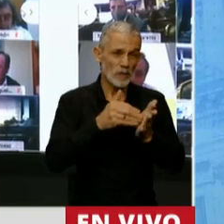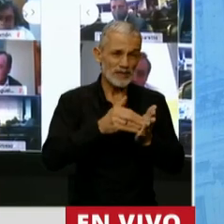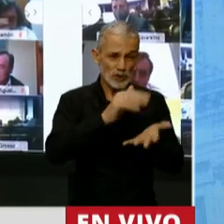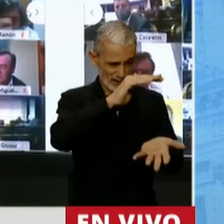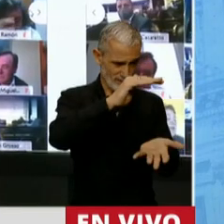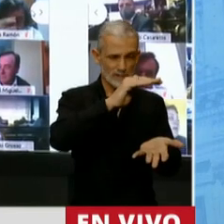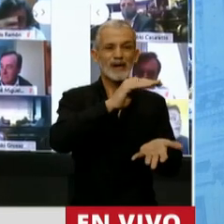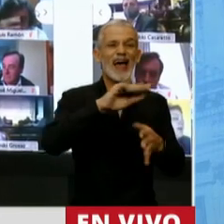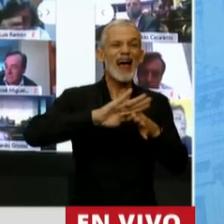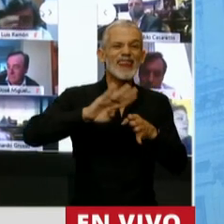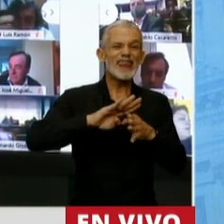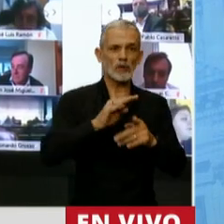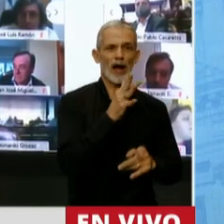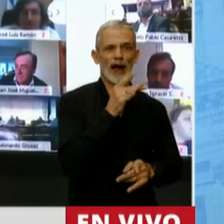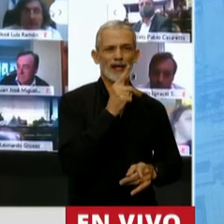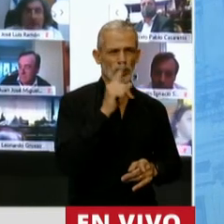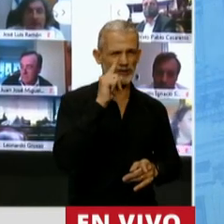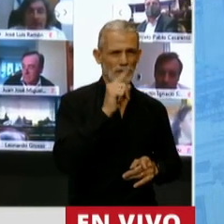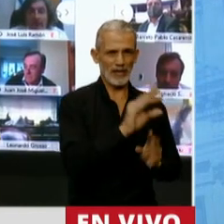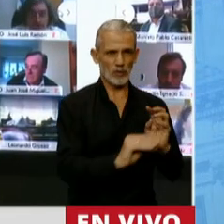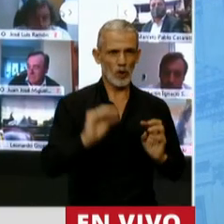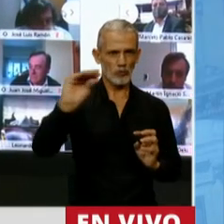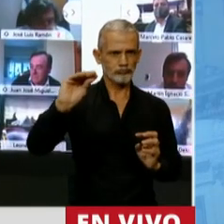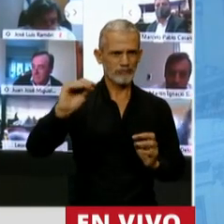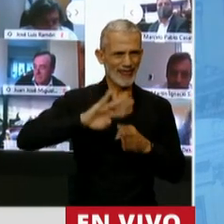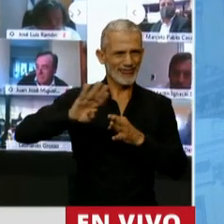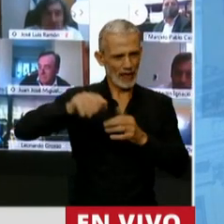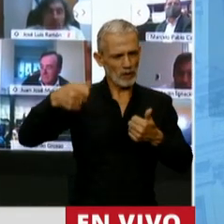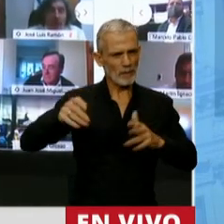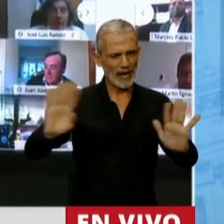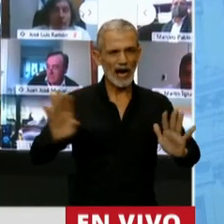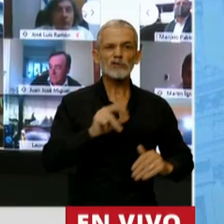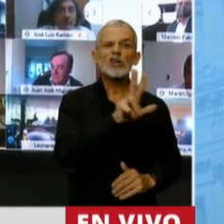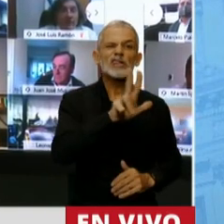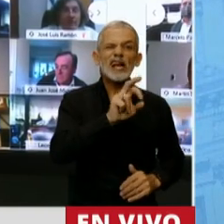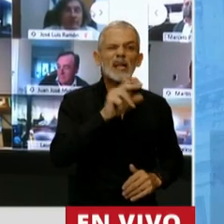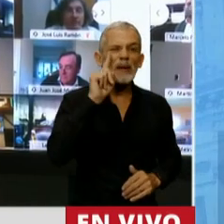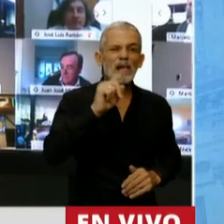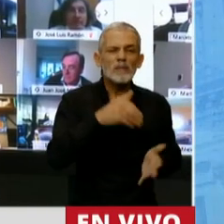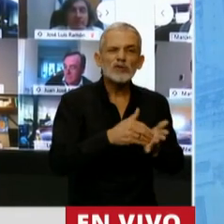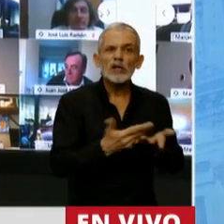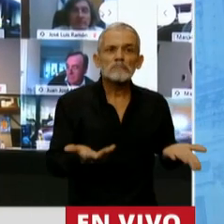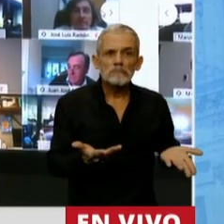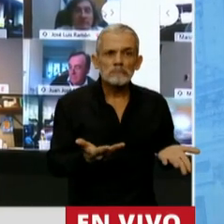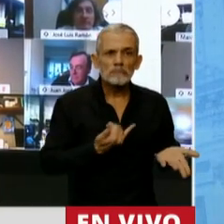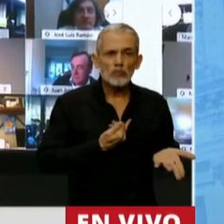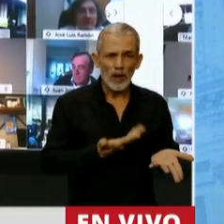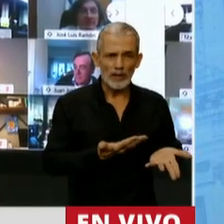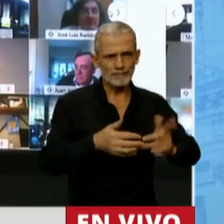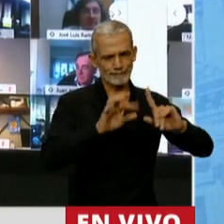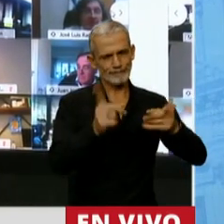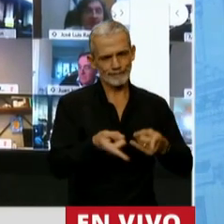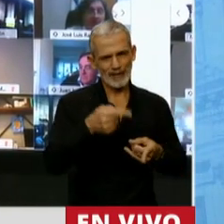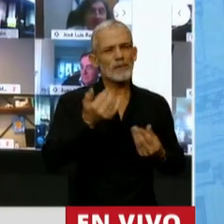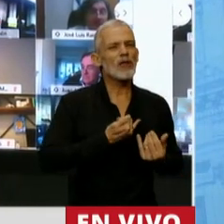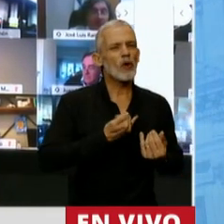se canceló deuda por 14 mil 200 millones. Y los otros 30 mil seguramente también forman